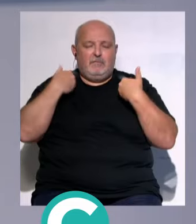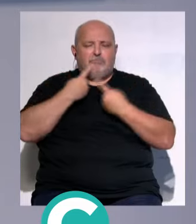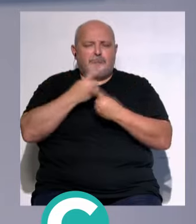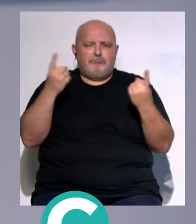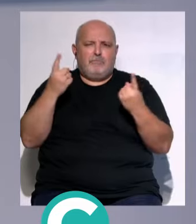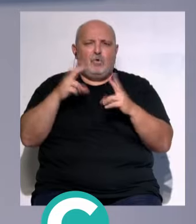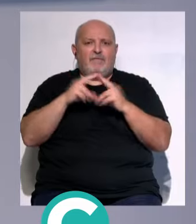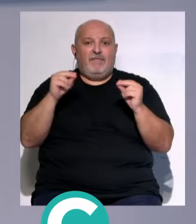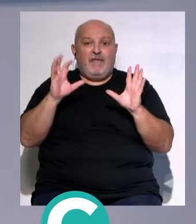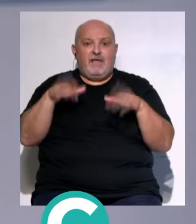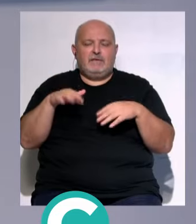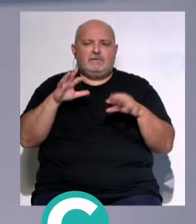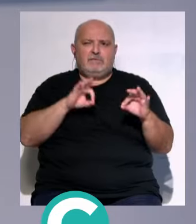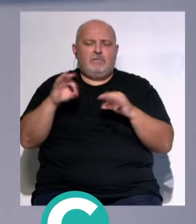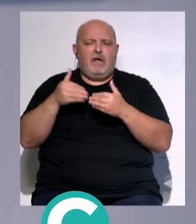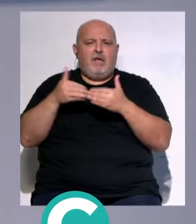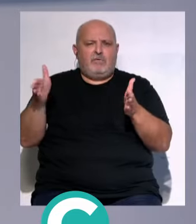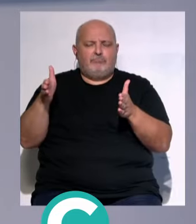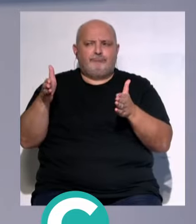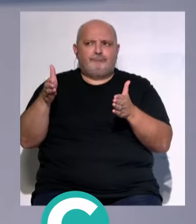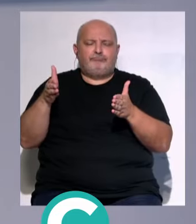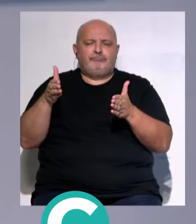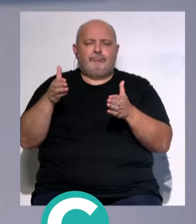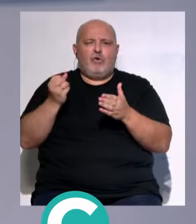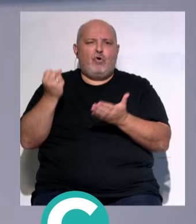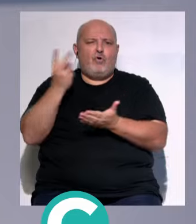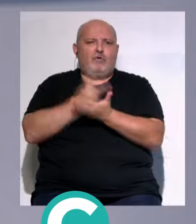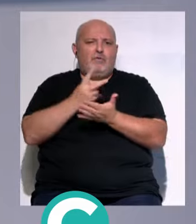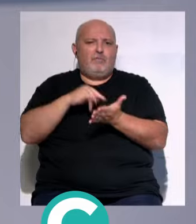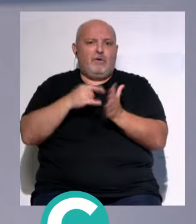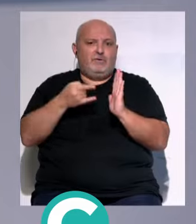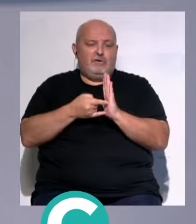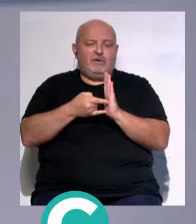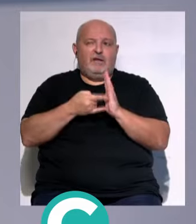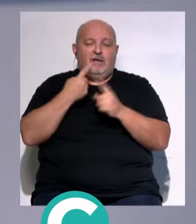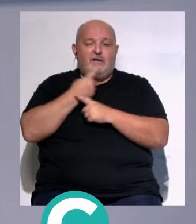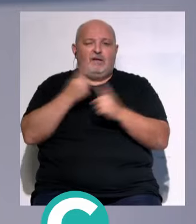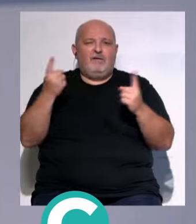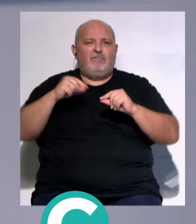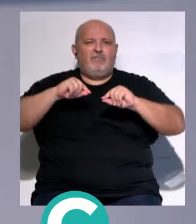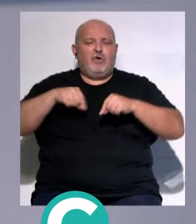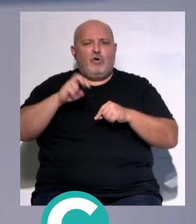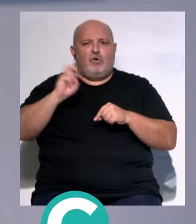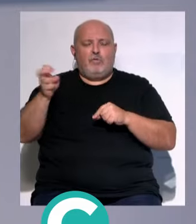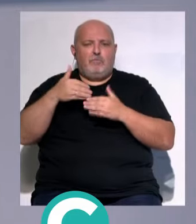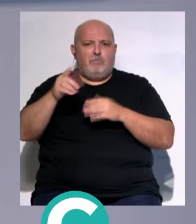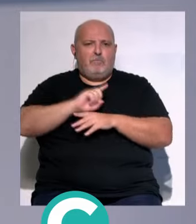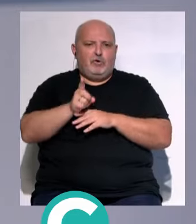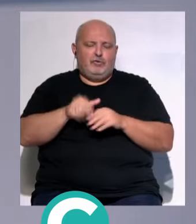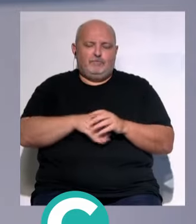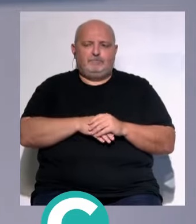asegurado que la Universidad de Cádiz... ...está abierta a la redefinición del proyecto... ...y ha anunciado la firma de un convenio pronto.